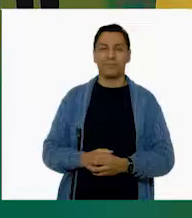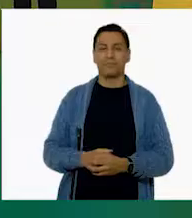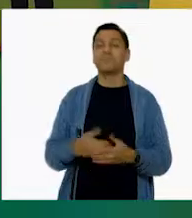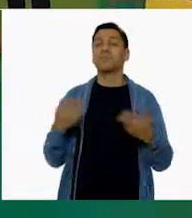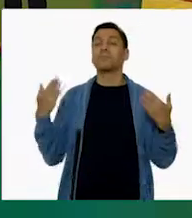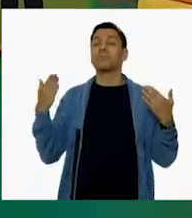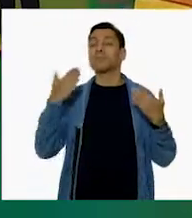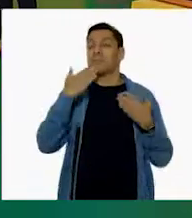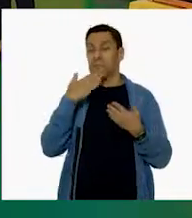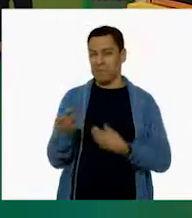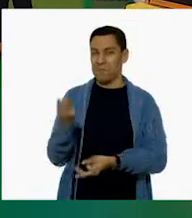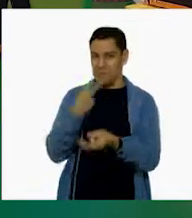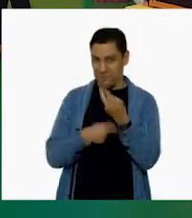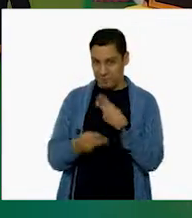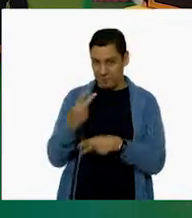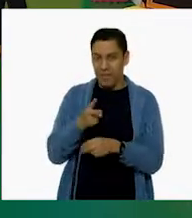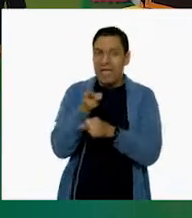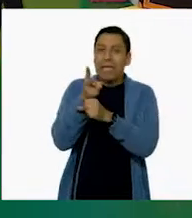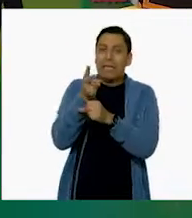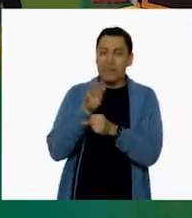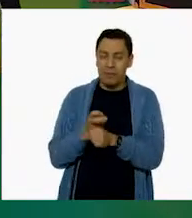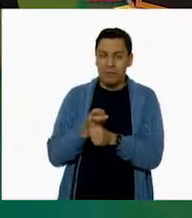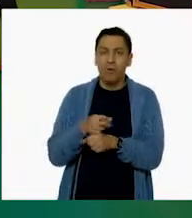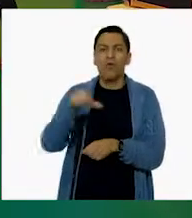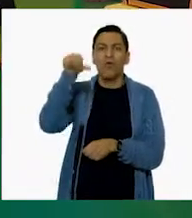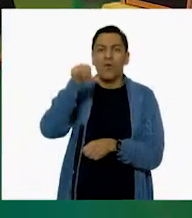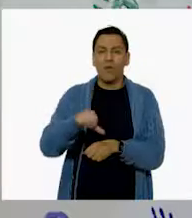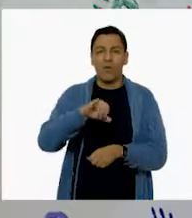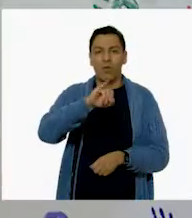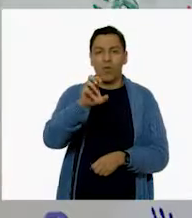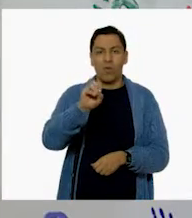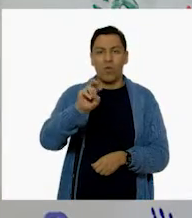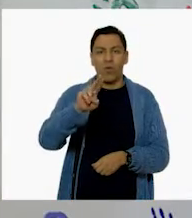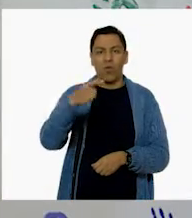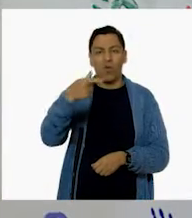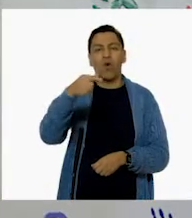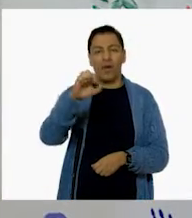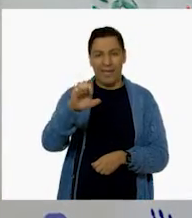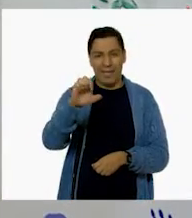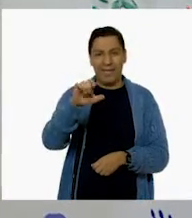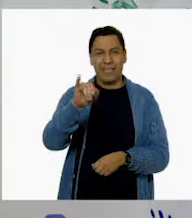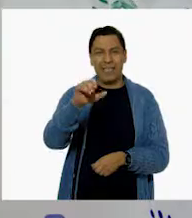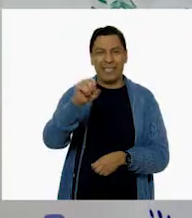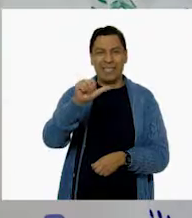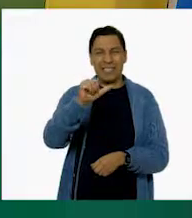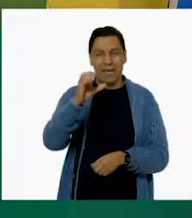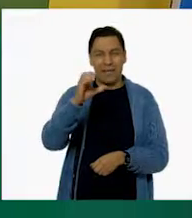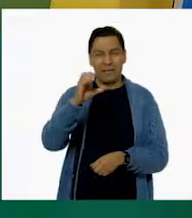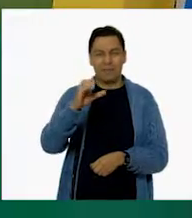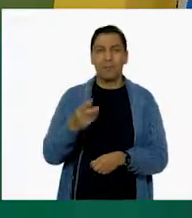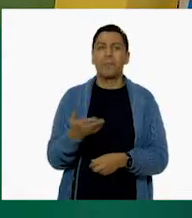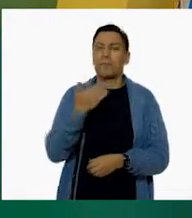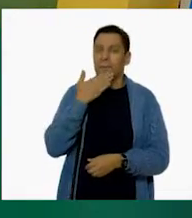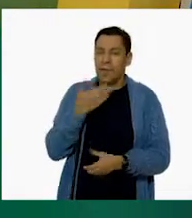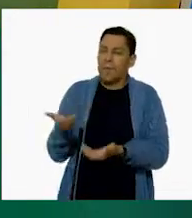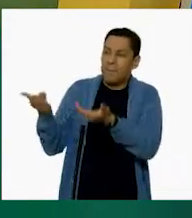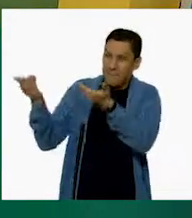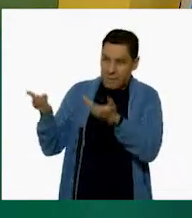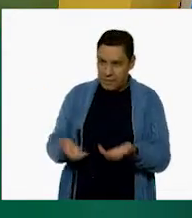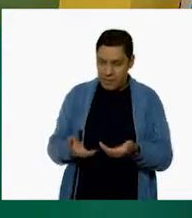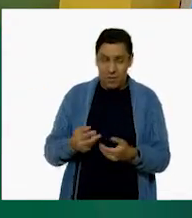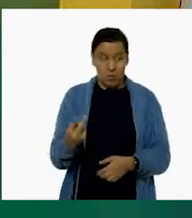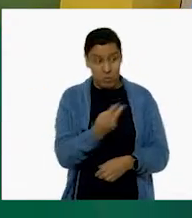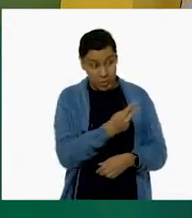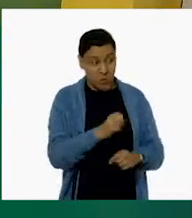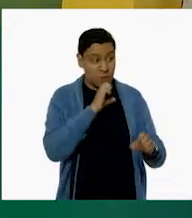damos la bienvenida a nuestro invitado del día de hoy? Sí. Que es Jorge Isaac Velasco Pérez. Vamos a darle la bienvenida. Lo entrevistan y